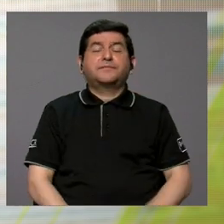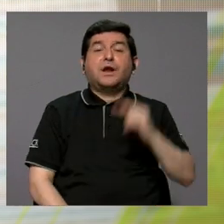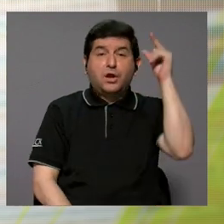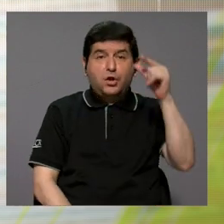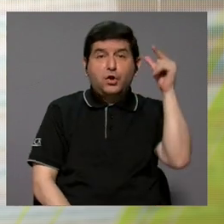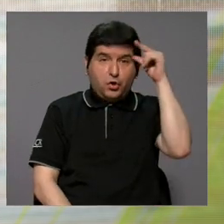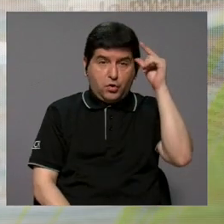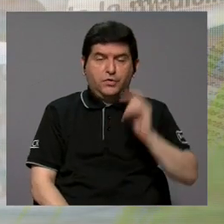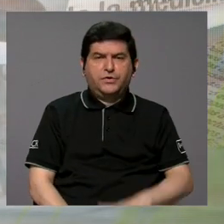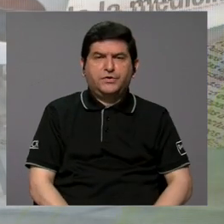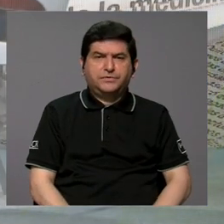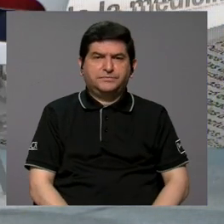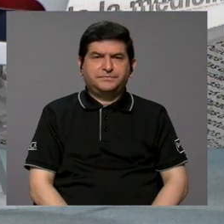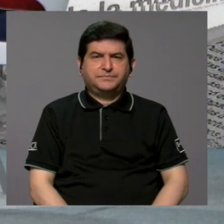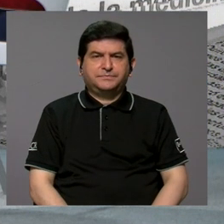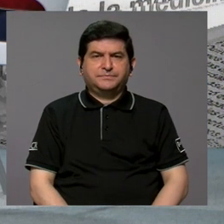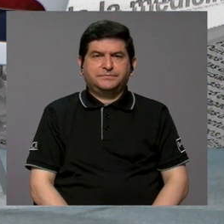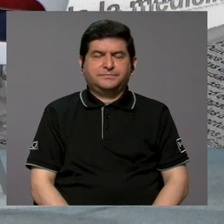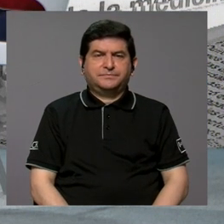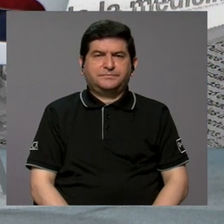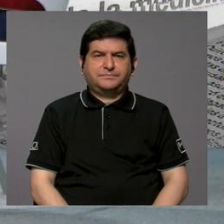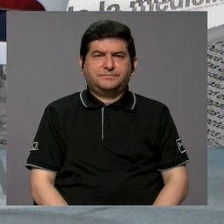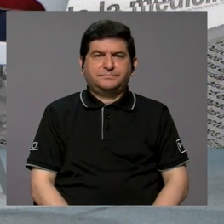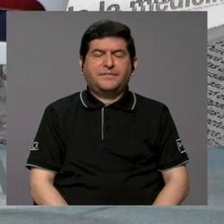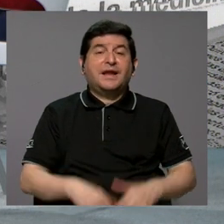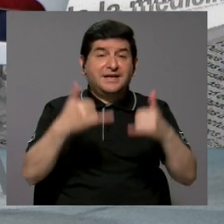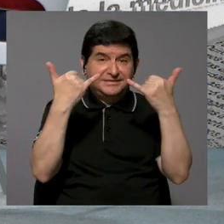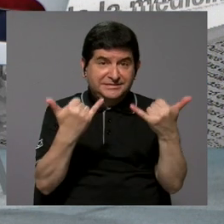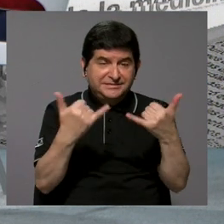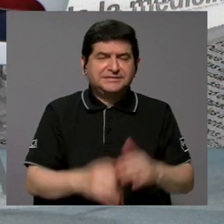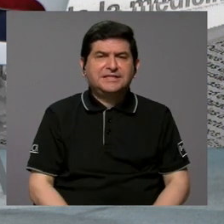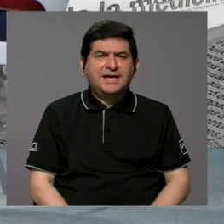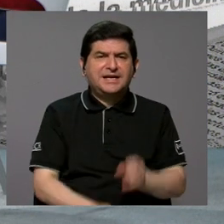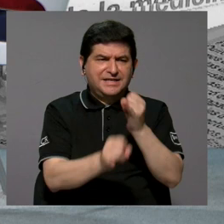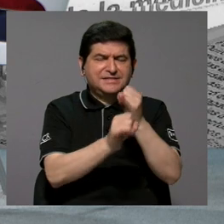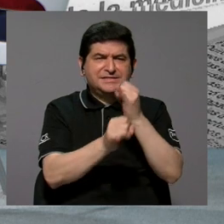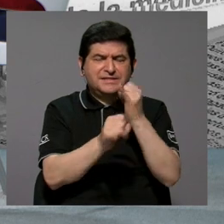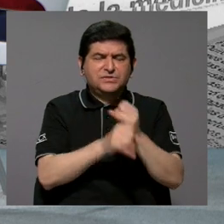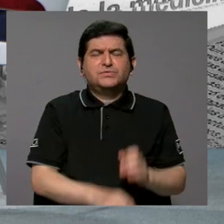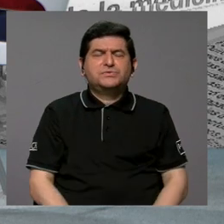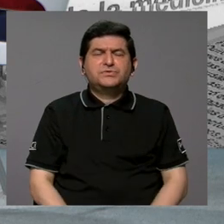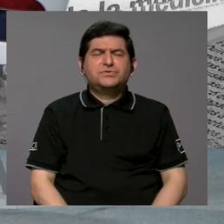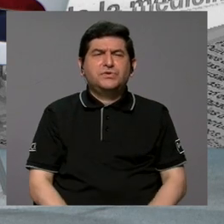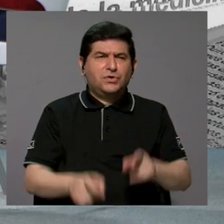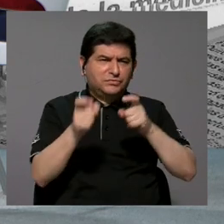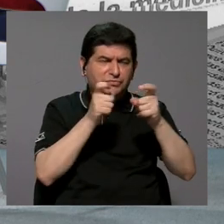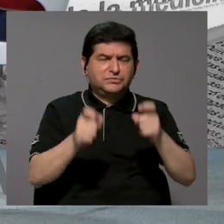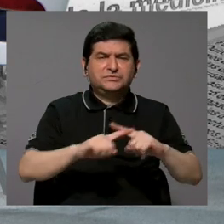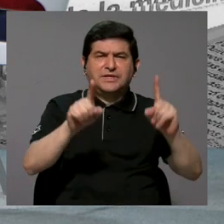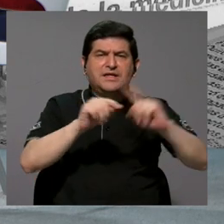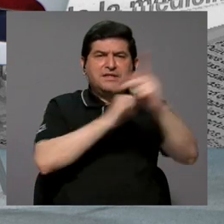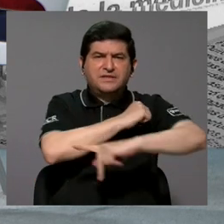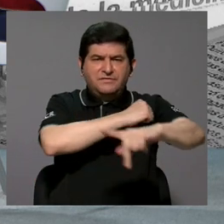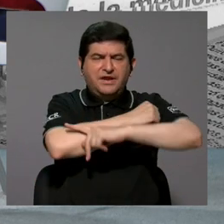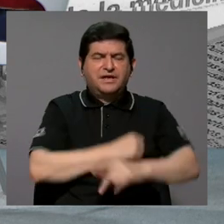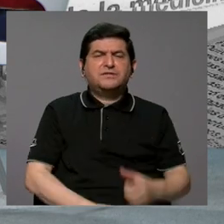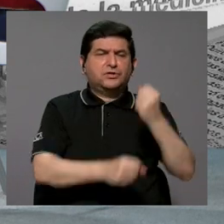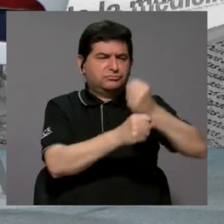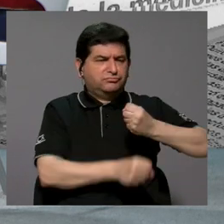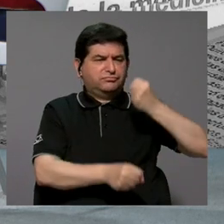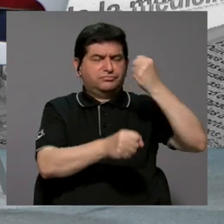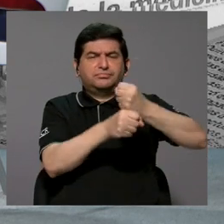por supuesto que sí, hay ya entes regulatorios de diferentes países que están trabajando